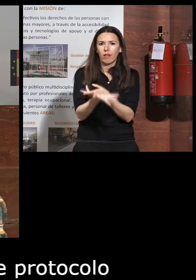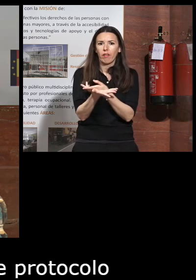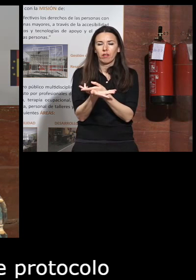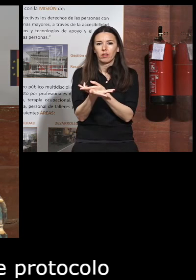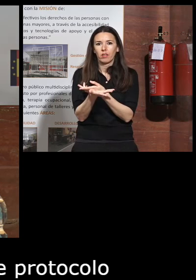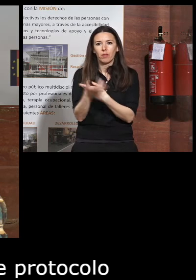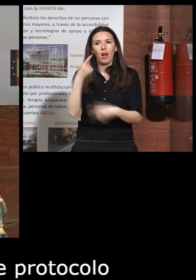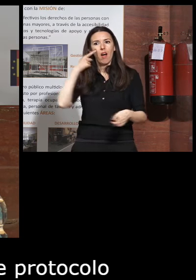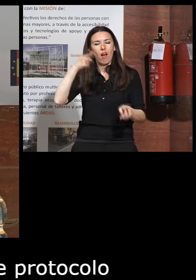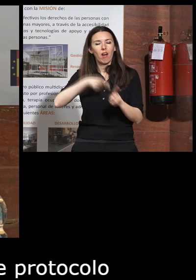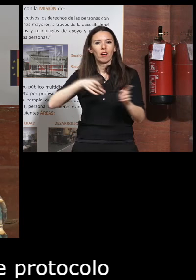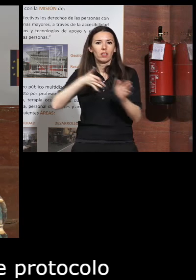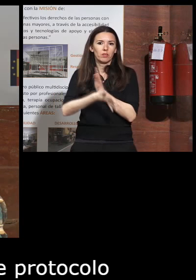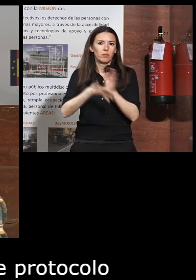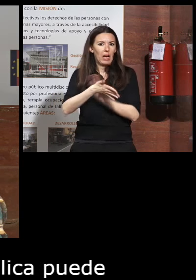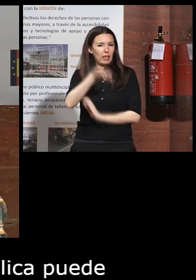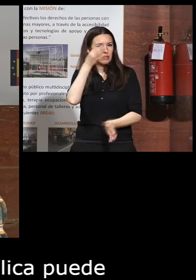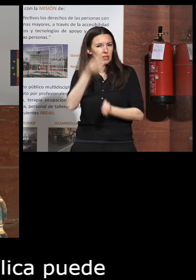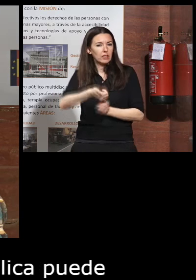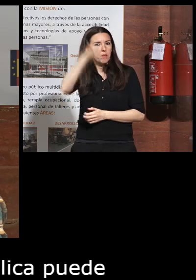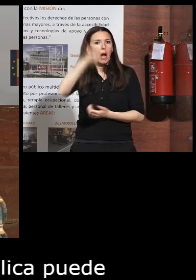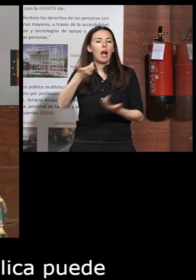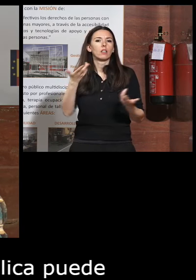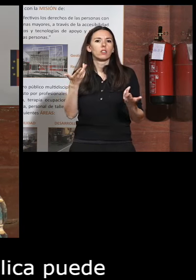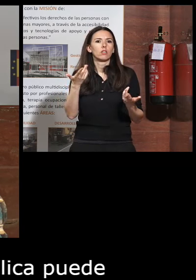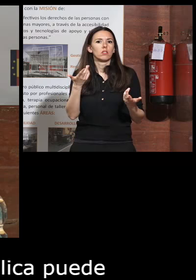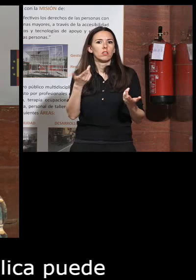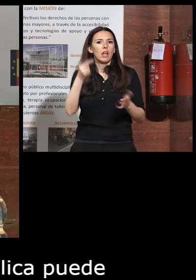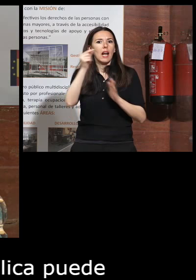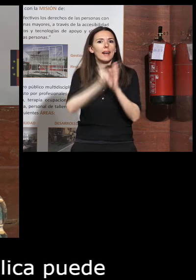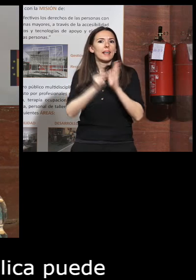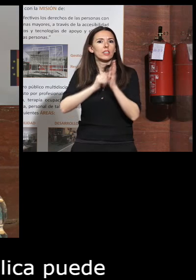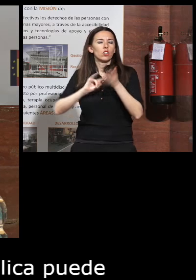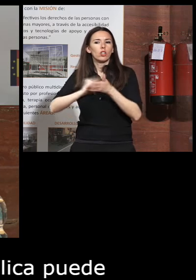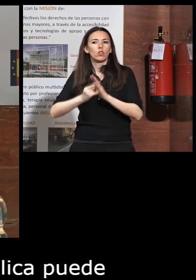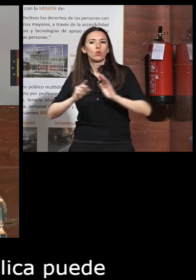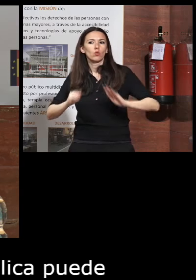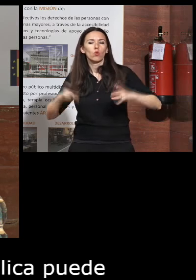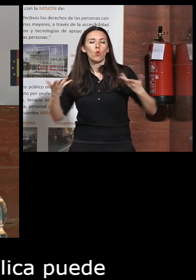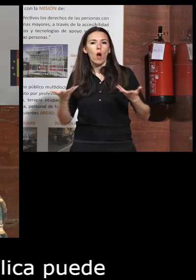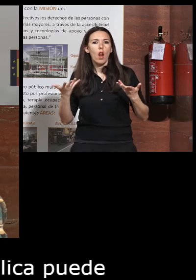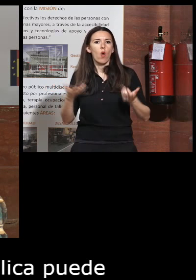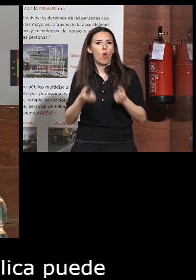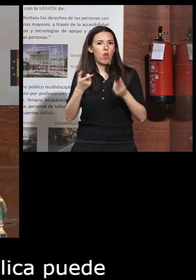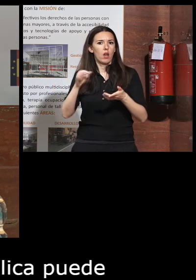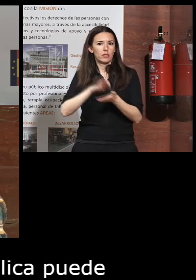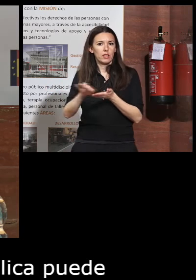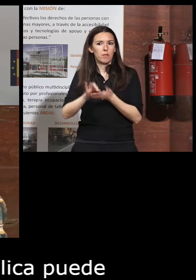explicar en más detalle cuáles son sus requisitos técnicos o de prestación de servicio